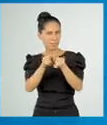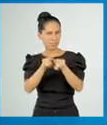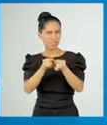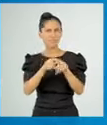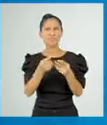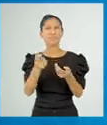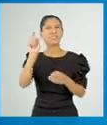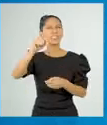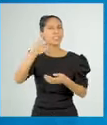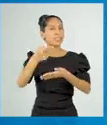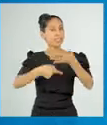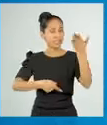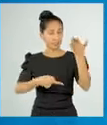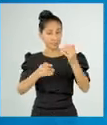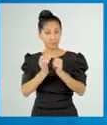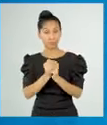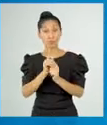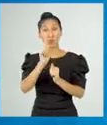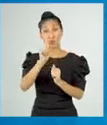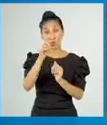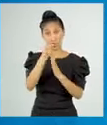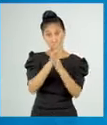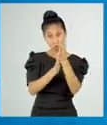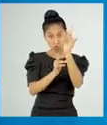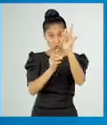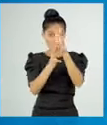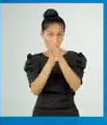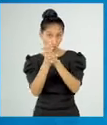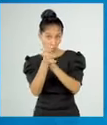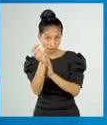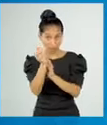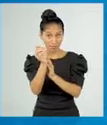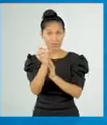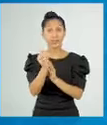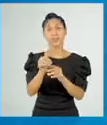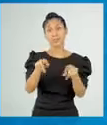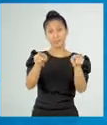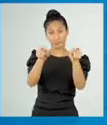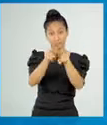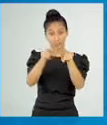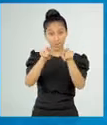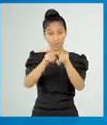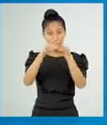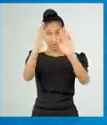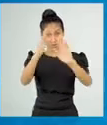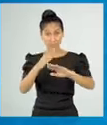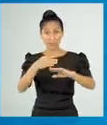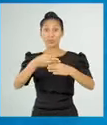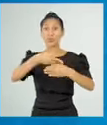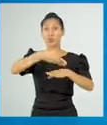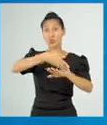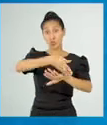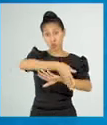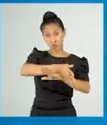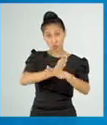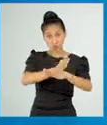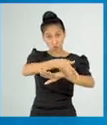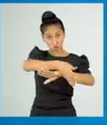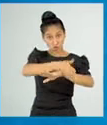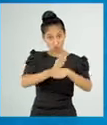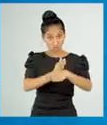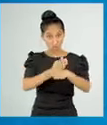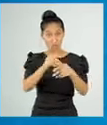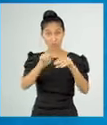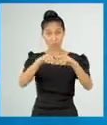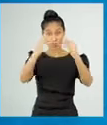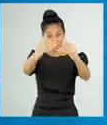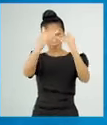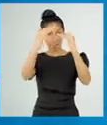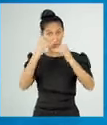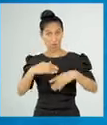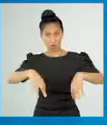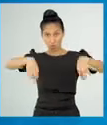preparación. Guantes de hule o látex. Cuchillo. Molde de plástico.